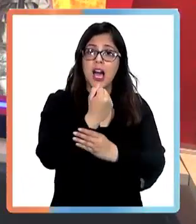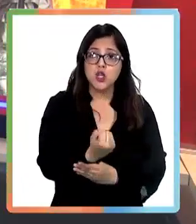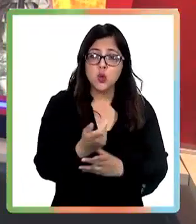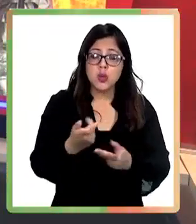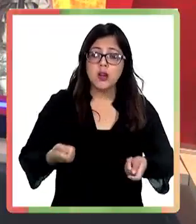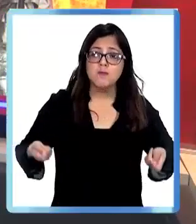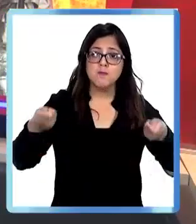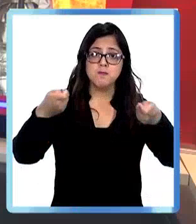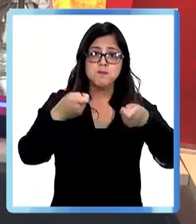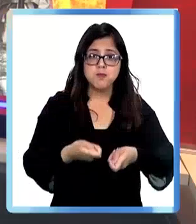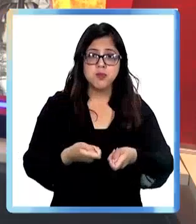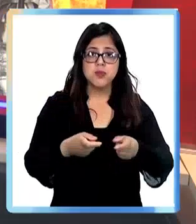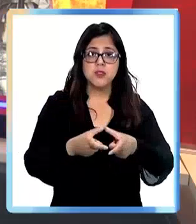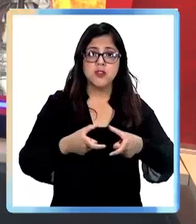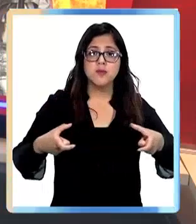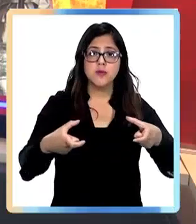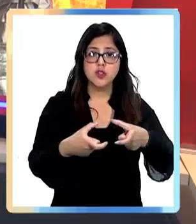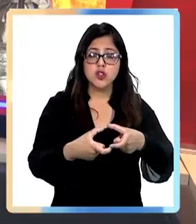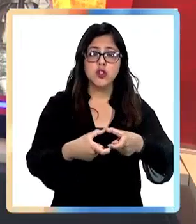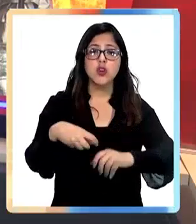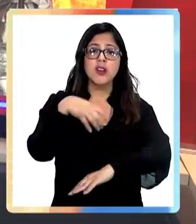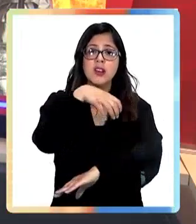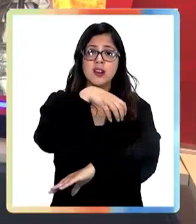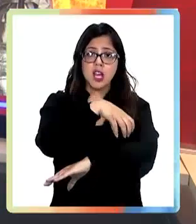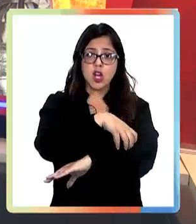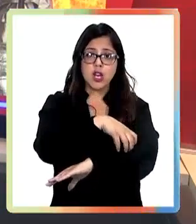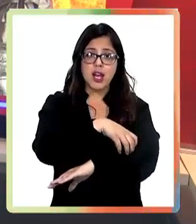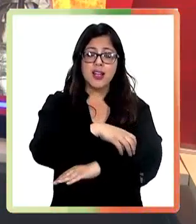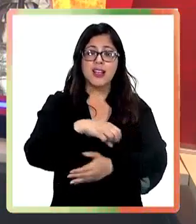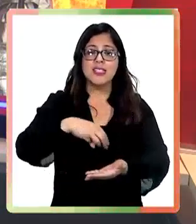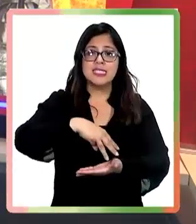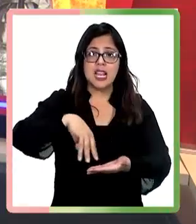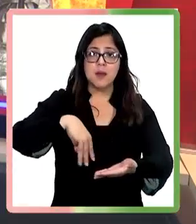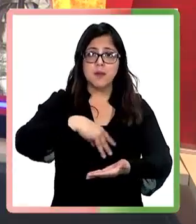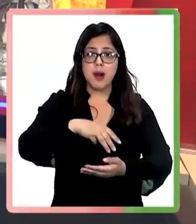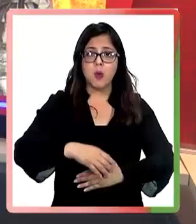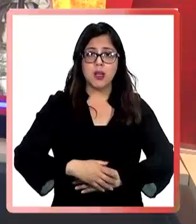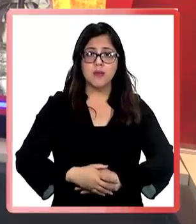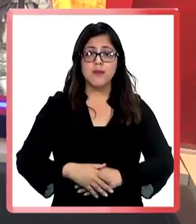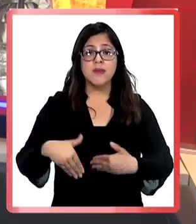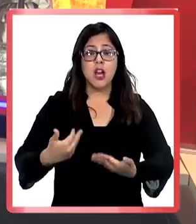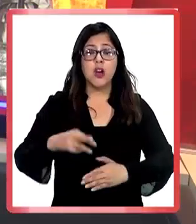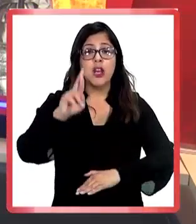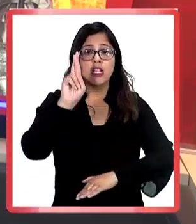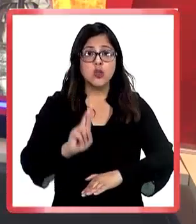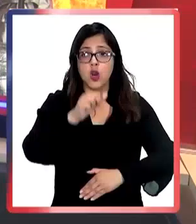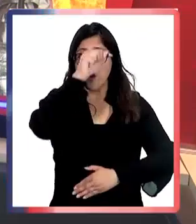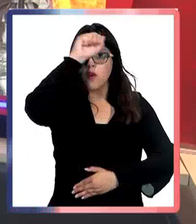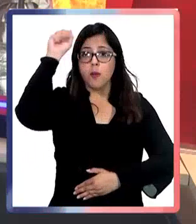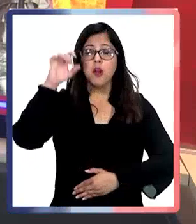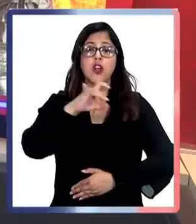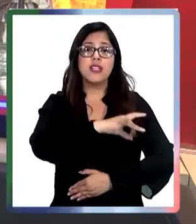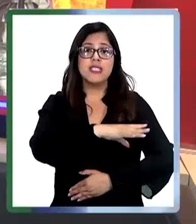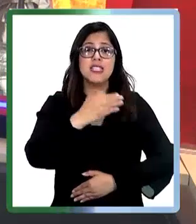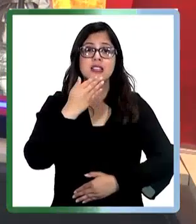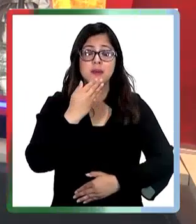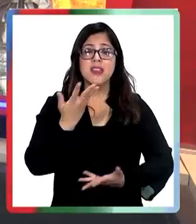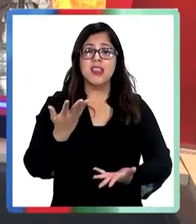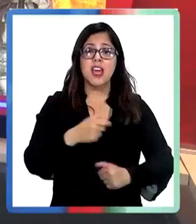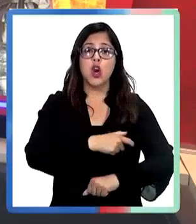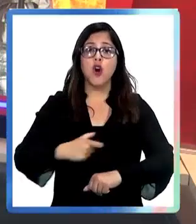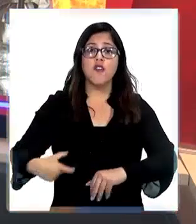gobierno regional de Aysén firmaron un convenio para la transferencia de recursos. Estos permitirán la adquisición y reposición de carros,